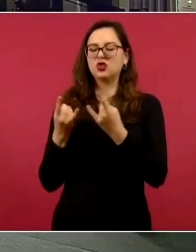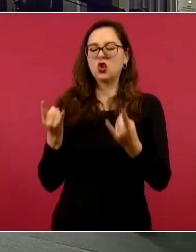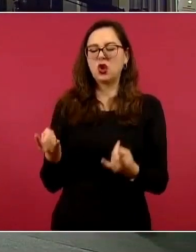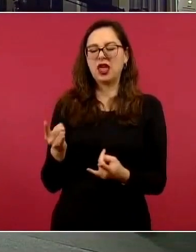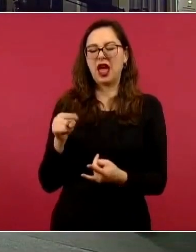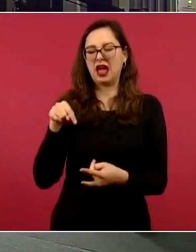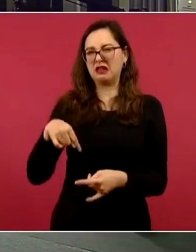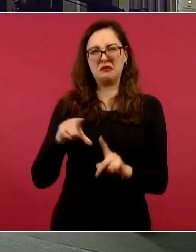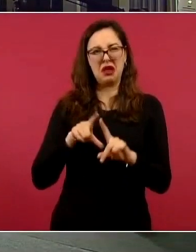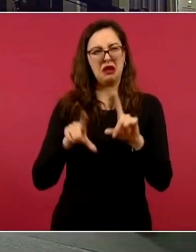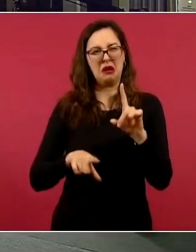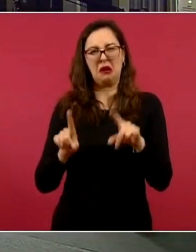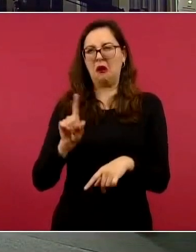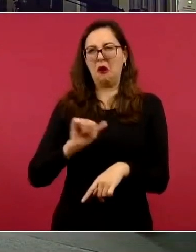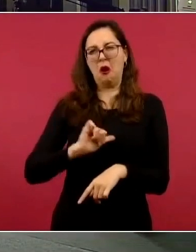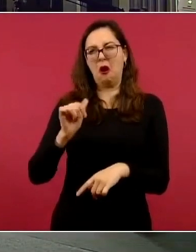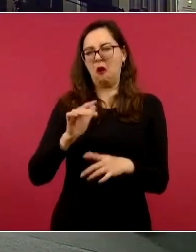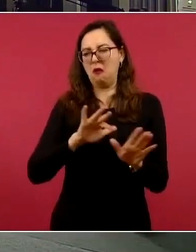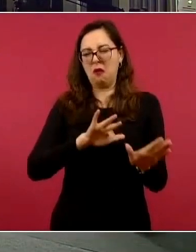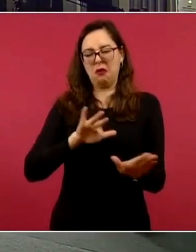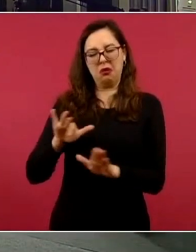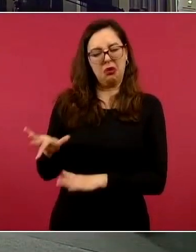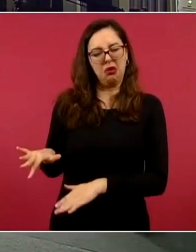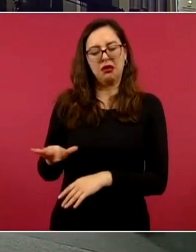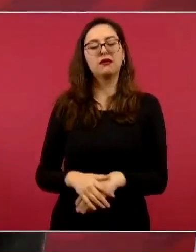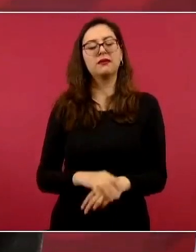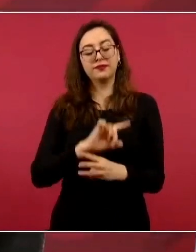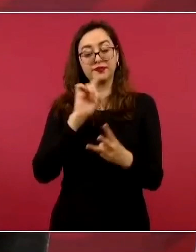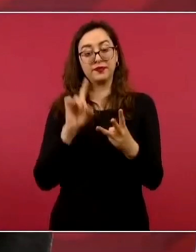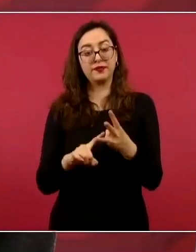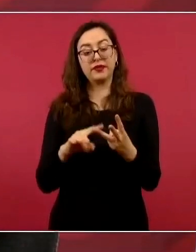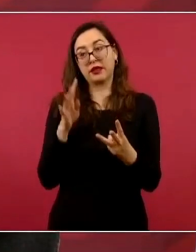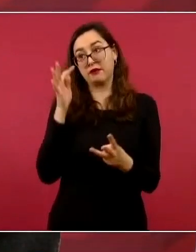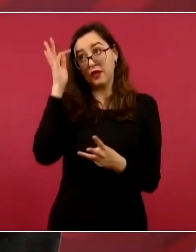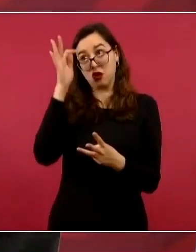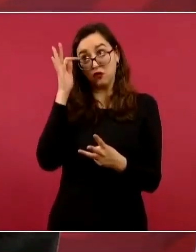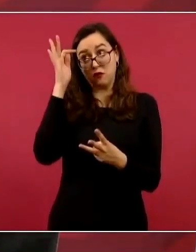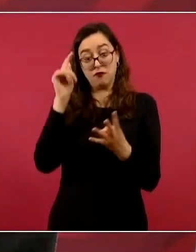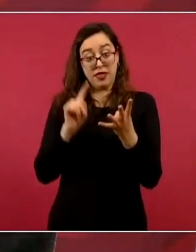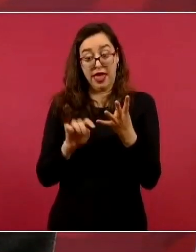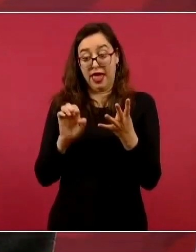la filosofía, la ética,